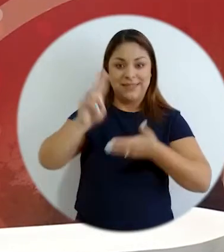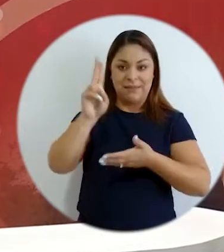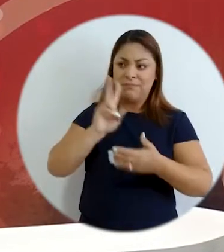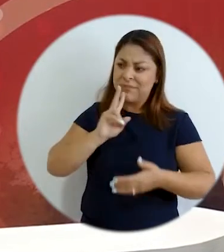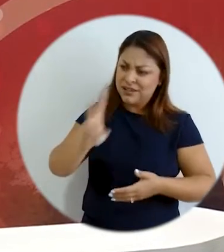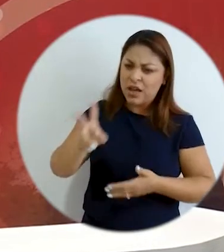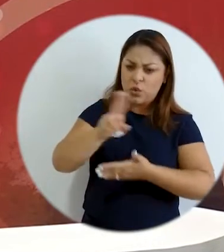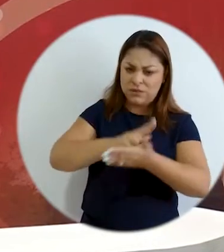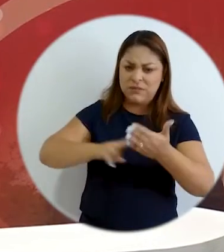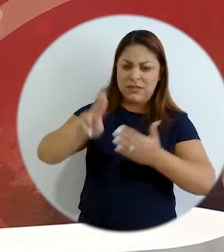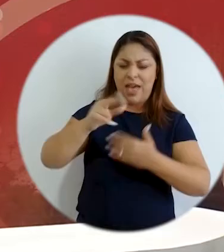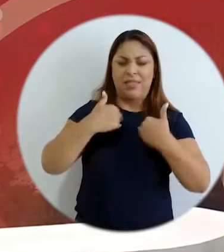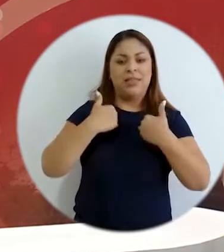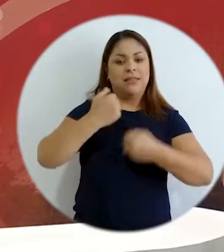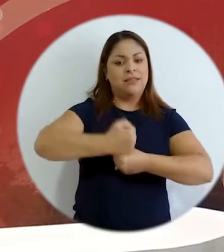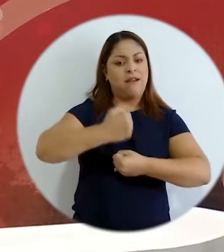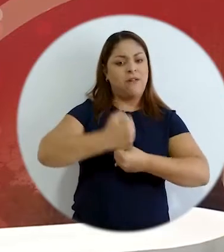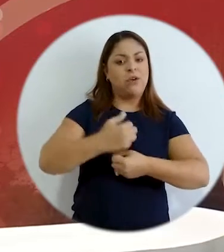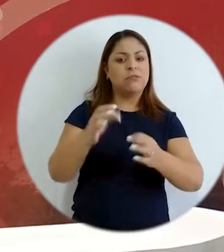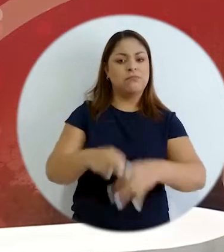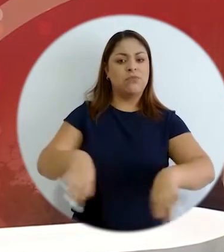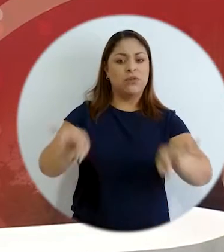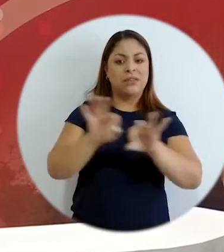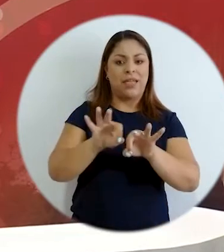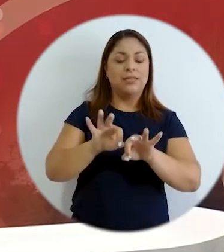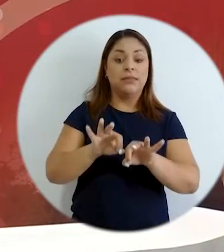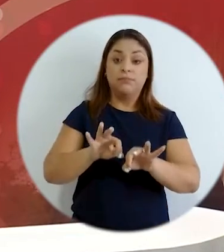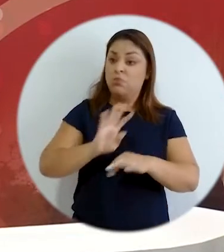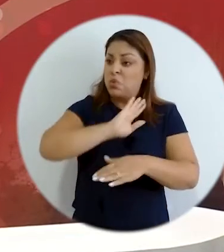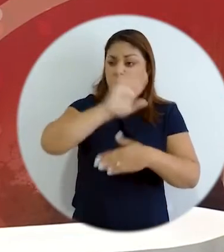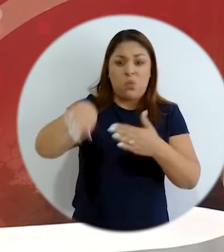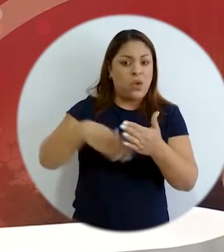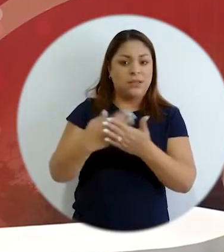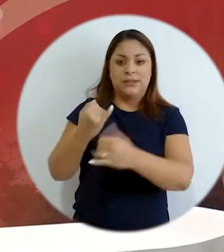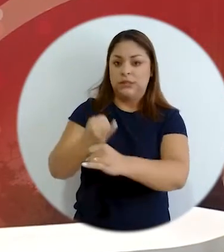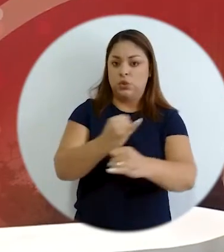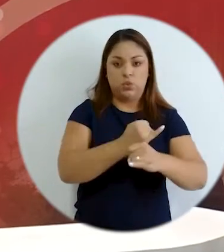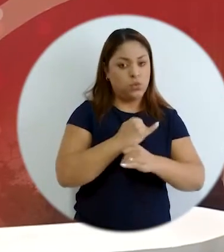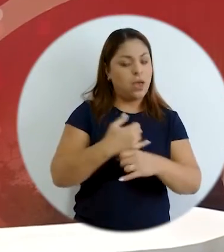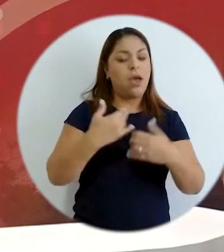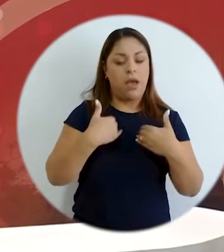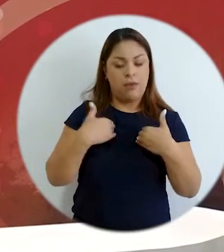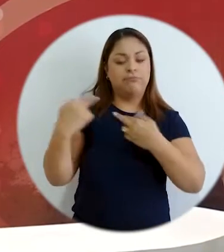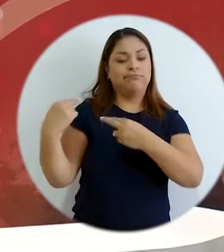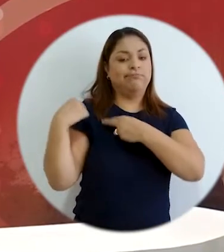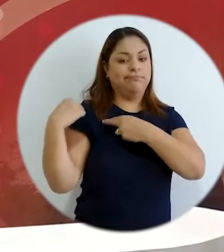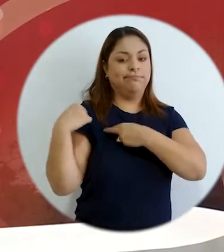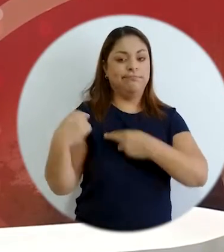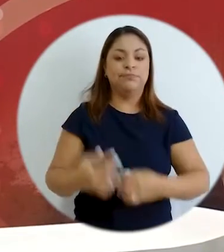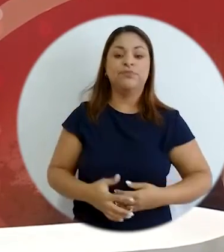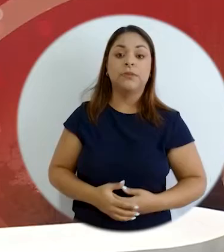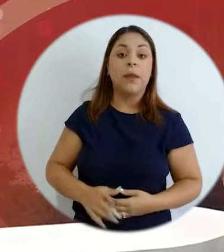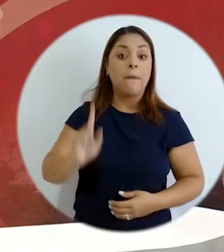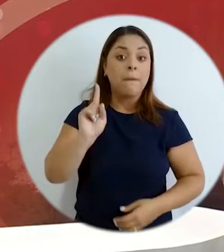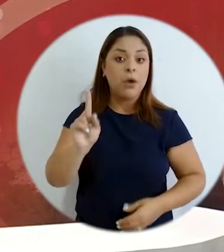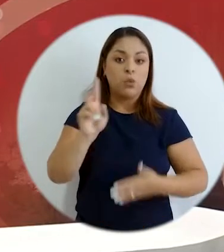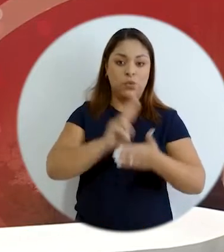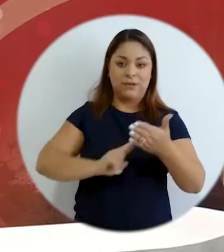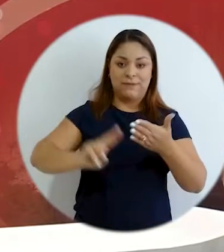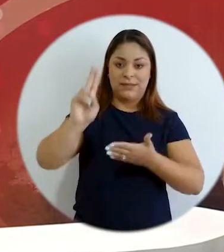papel fundamental en este sentido pues todas las instituciones tienen una responsabilidad en el desarrollo regional y territorial